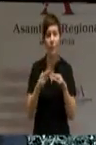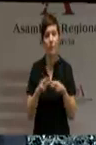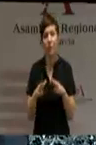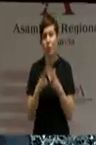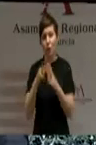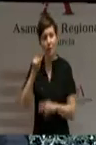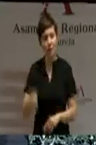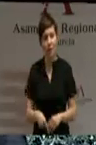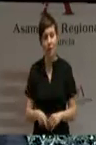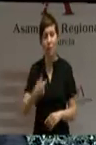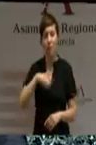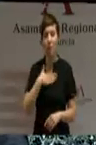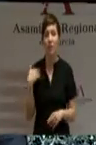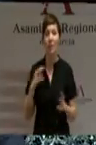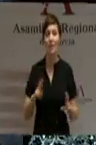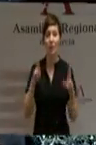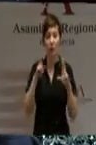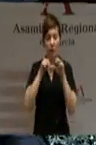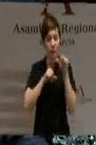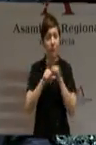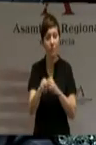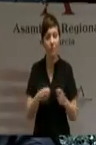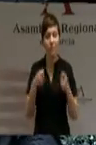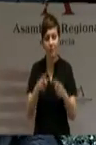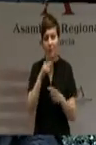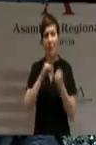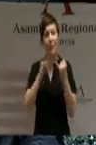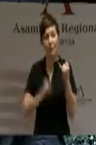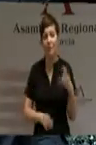vamos a generar esperanza y vamos a salir de la crisis.